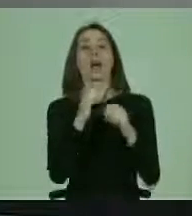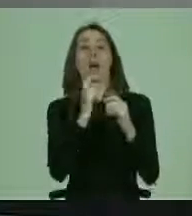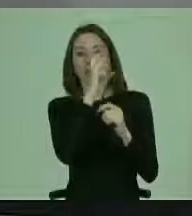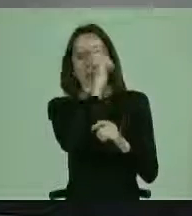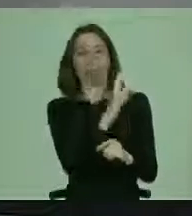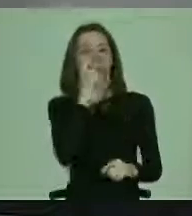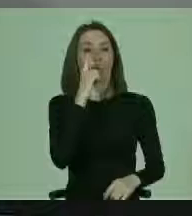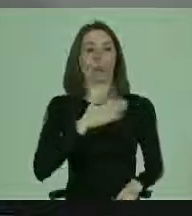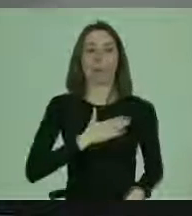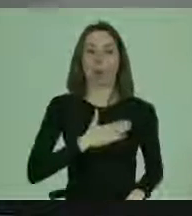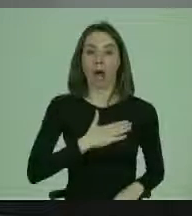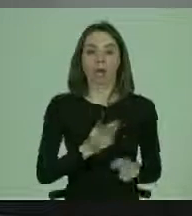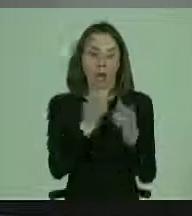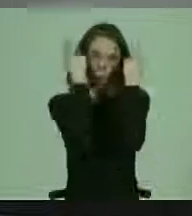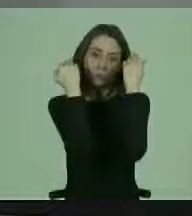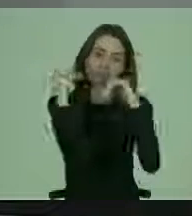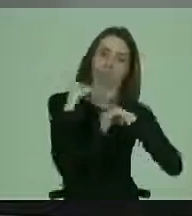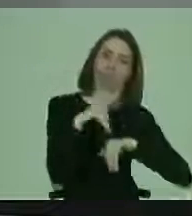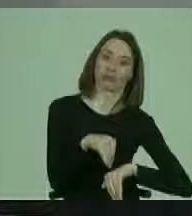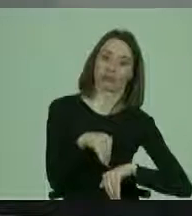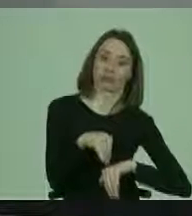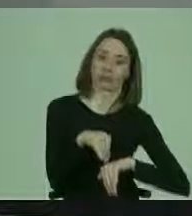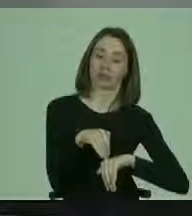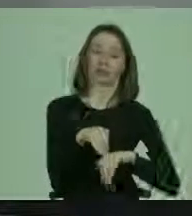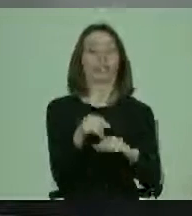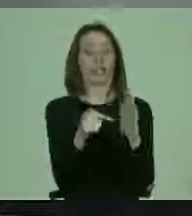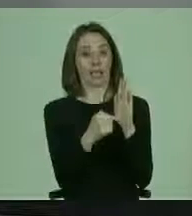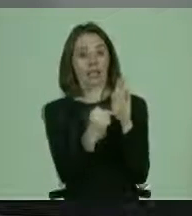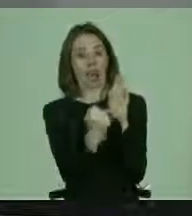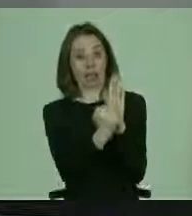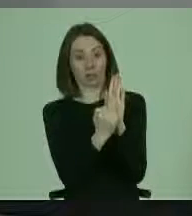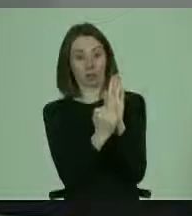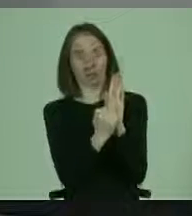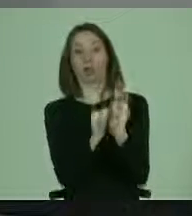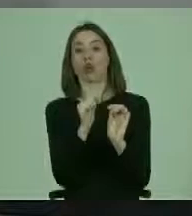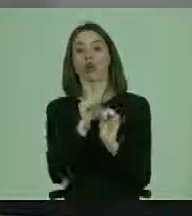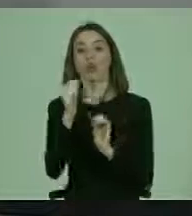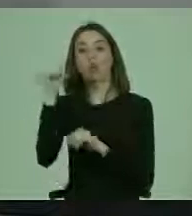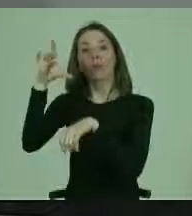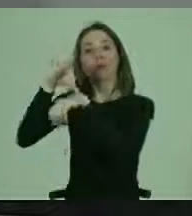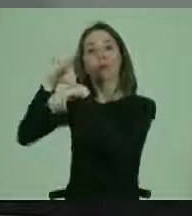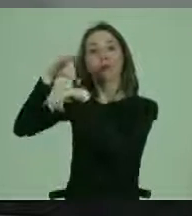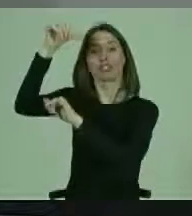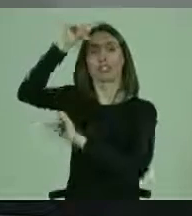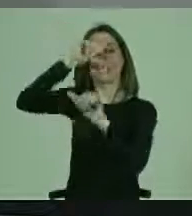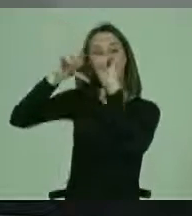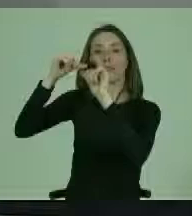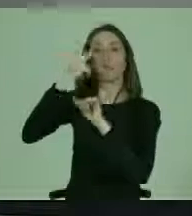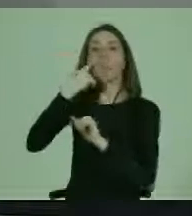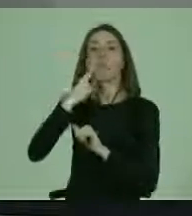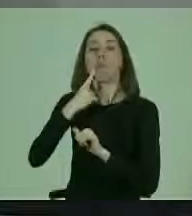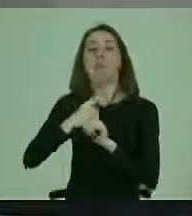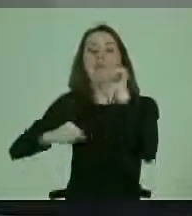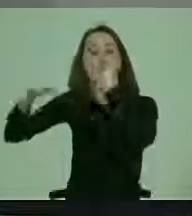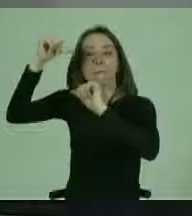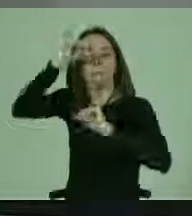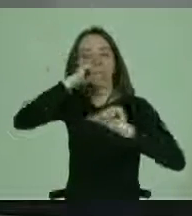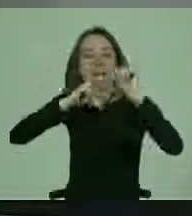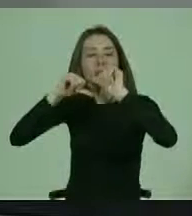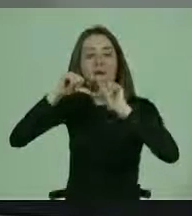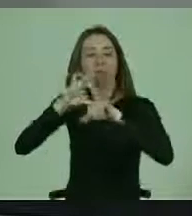este artículo nos señala que no podrá haber experimentación científica, médica